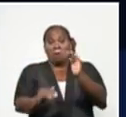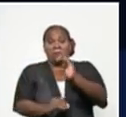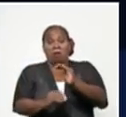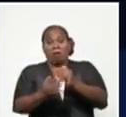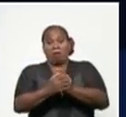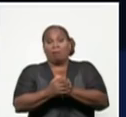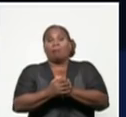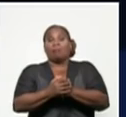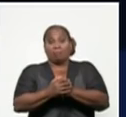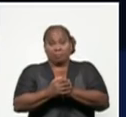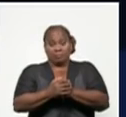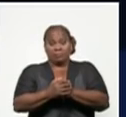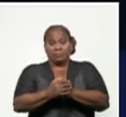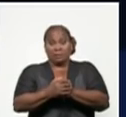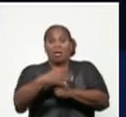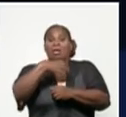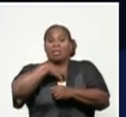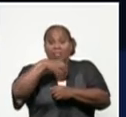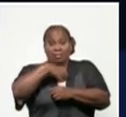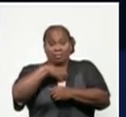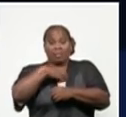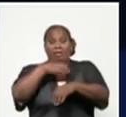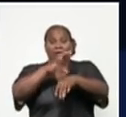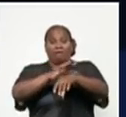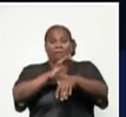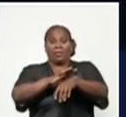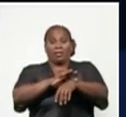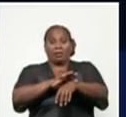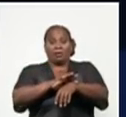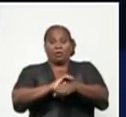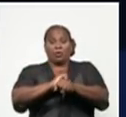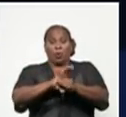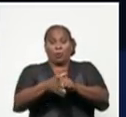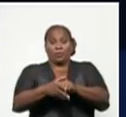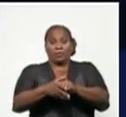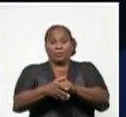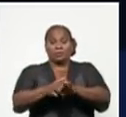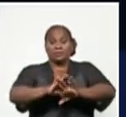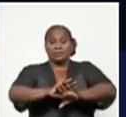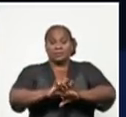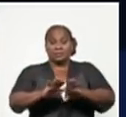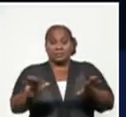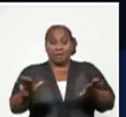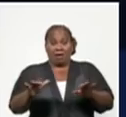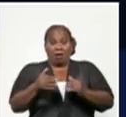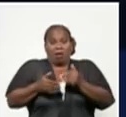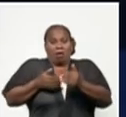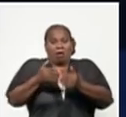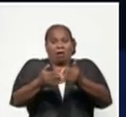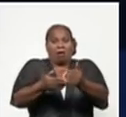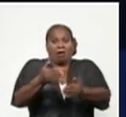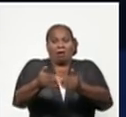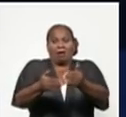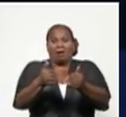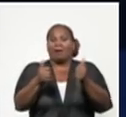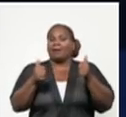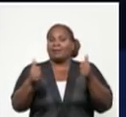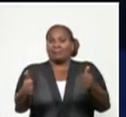han tenido la enfermedad, de los cuales ya, con la evolución favorable que han tenido,